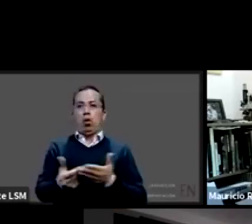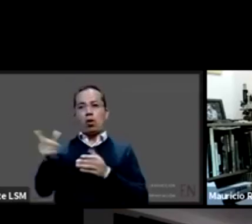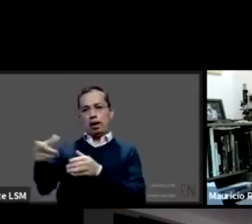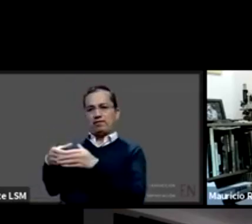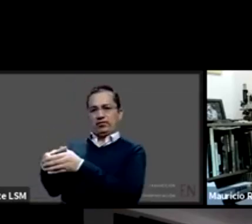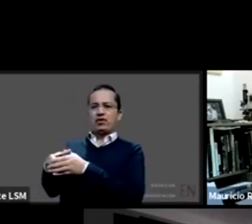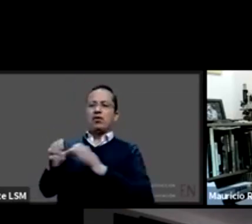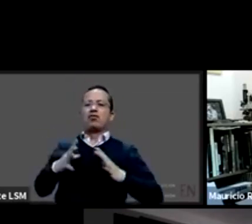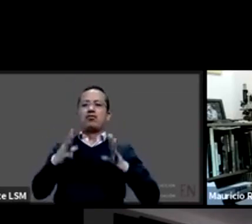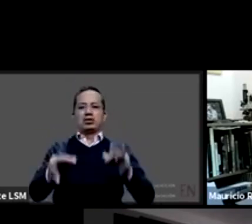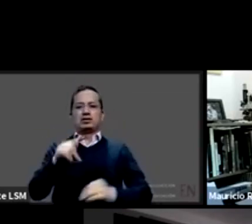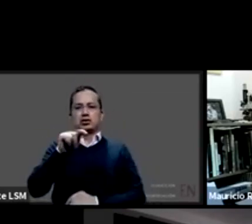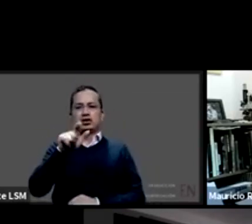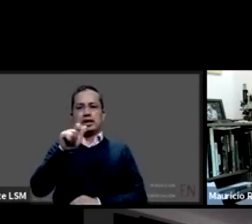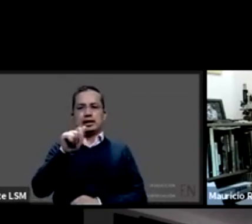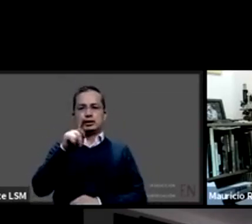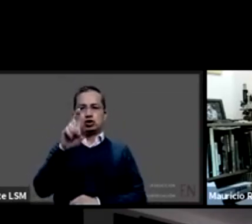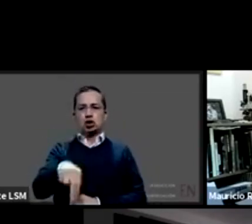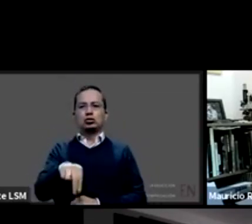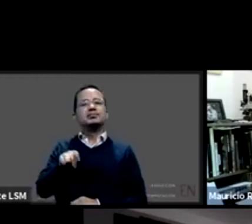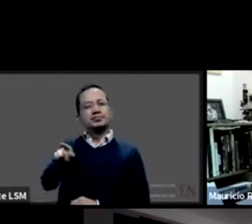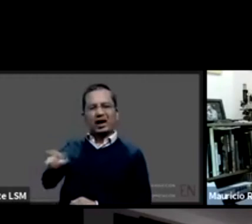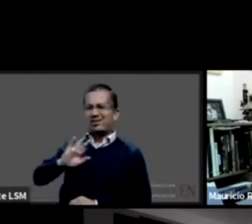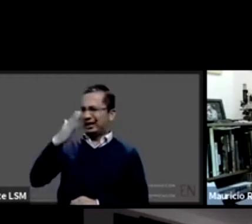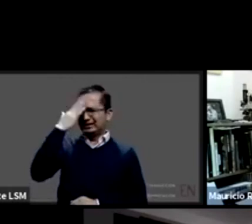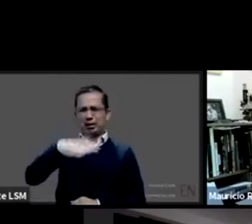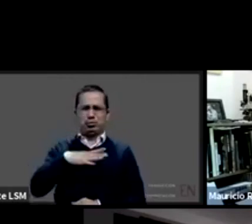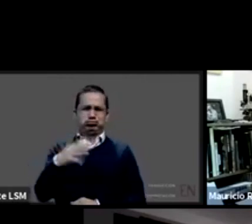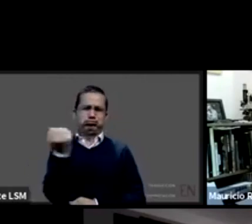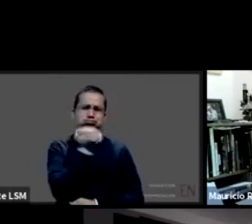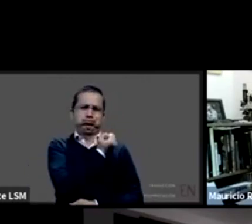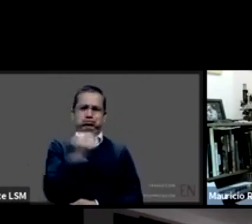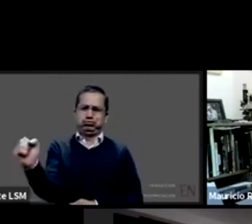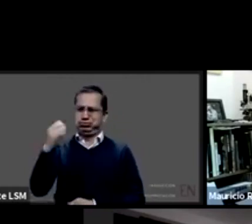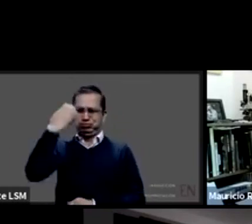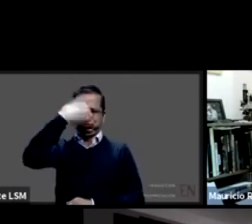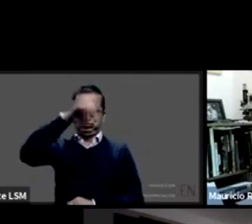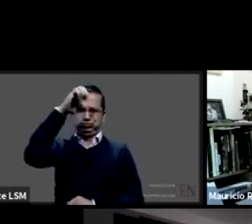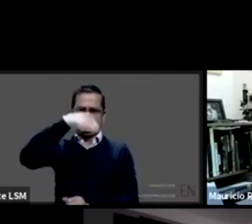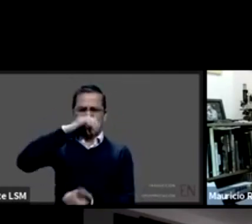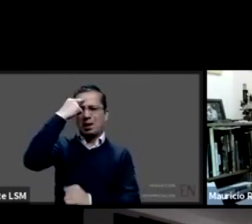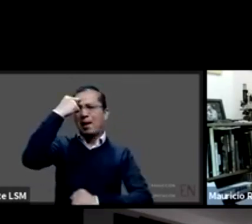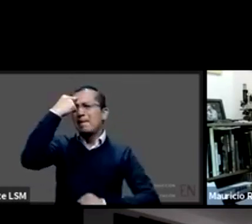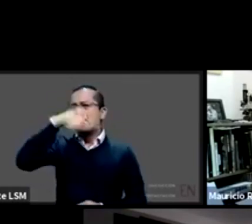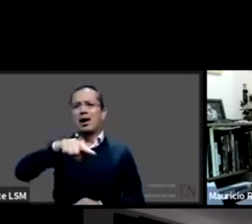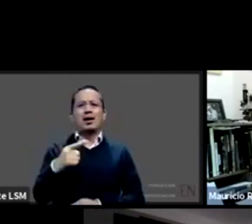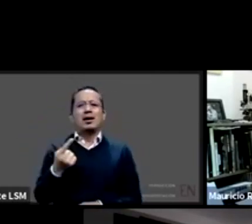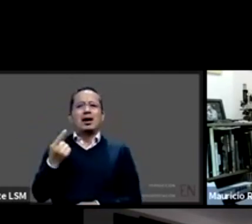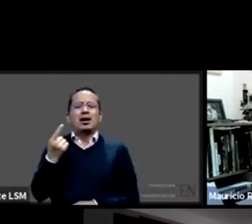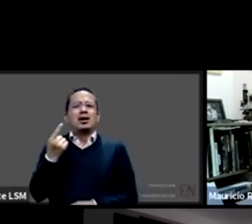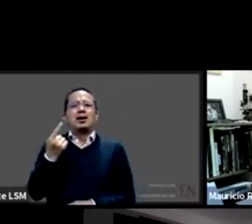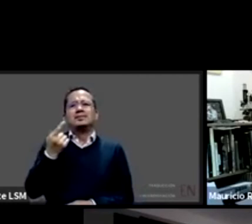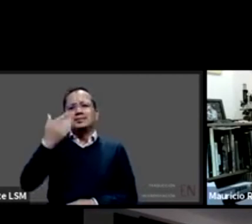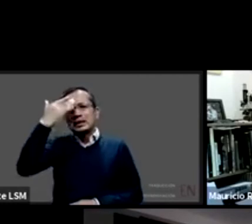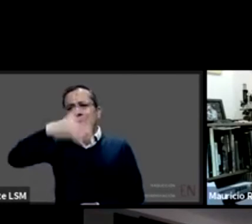experto en el manejo de son personas expertas en el manejo de situaciones